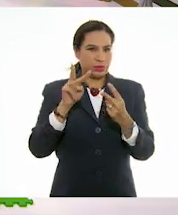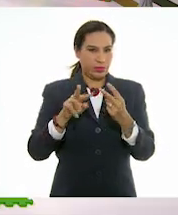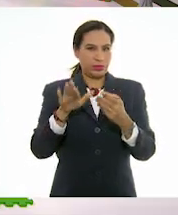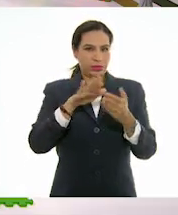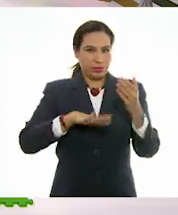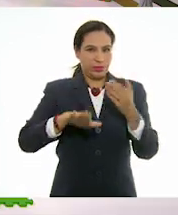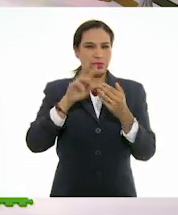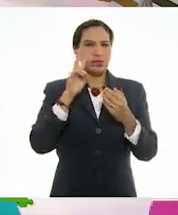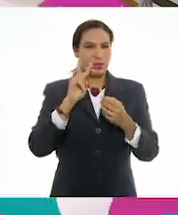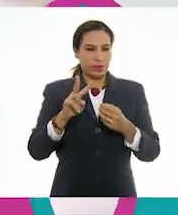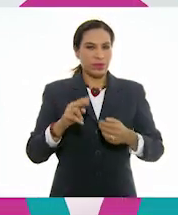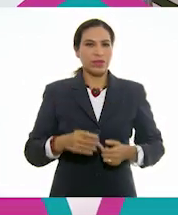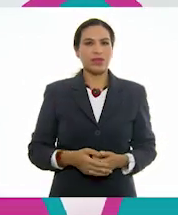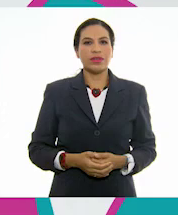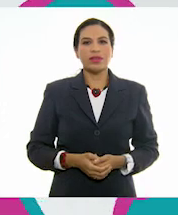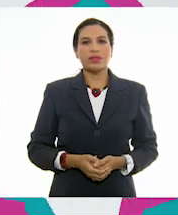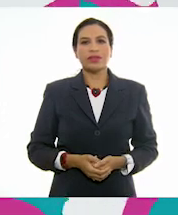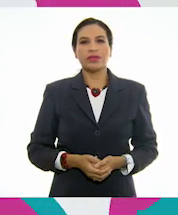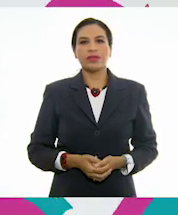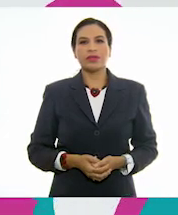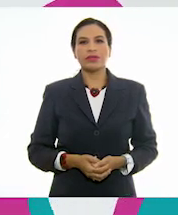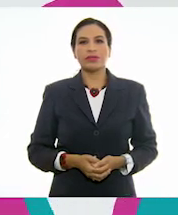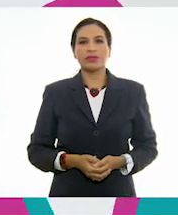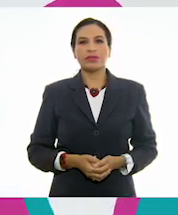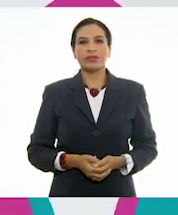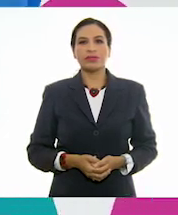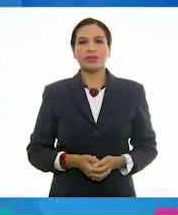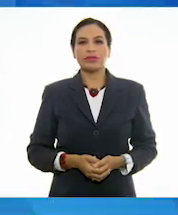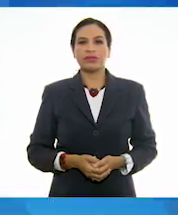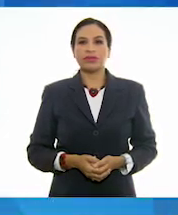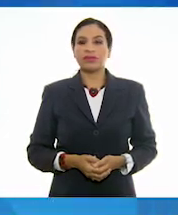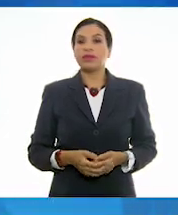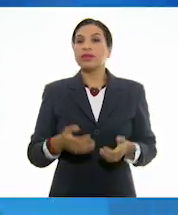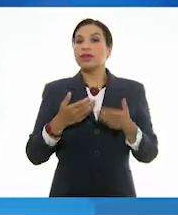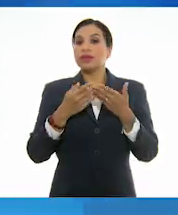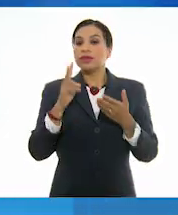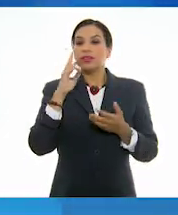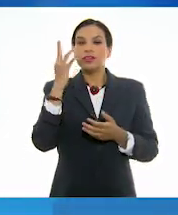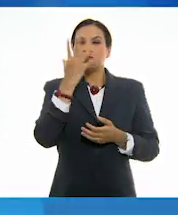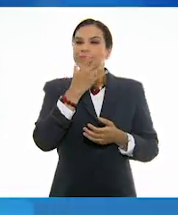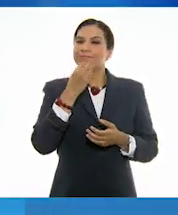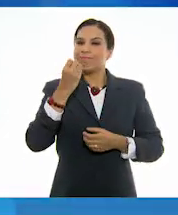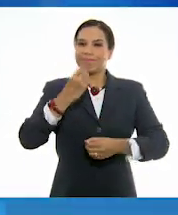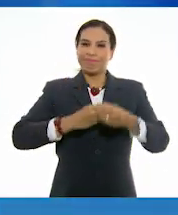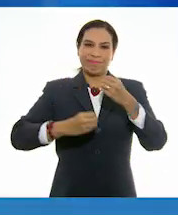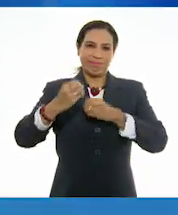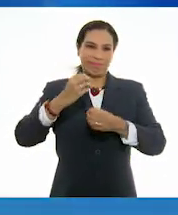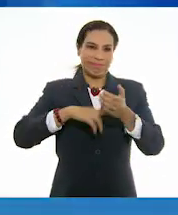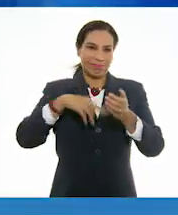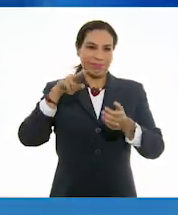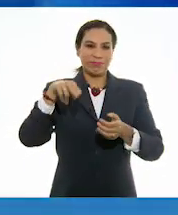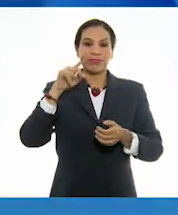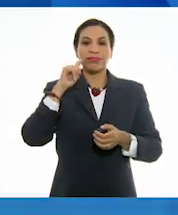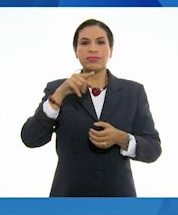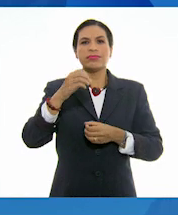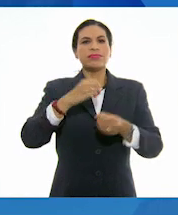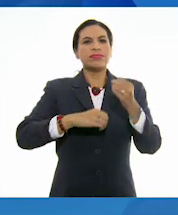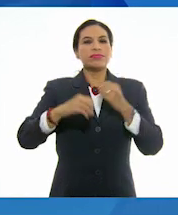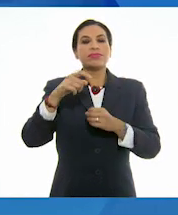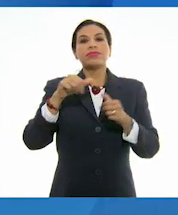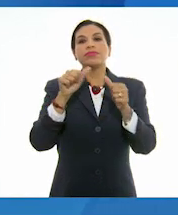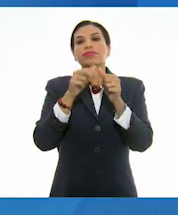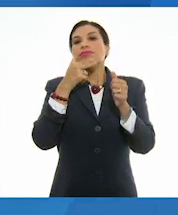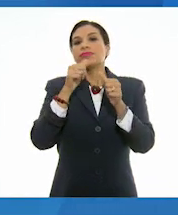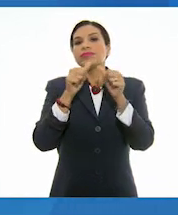muy bien, a ver. Vamos. Vamos. Bueno. Ah, qué bella obra. Bueno, ¿qué te digo? Esta es una obra del